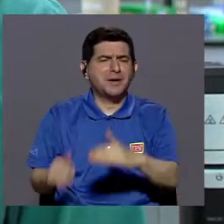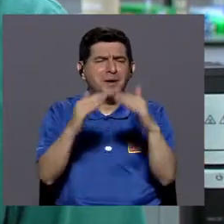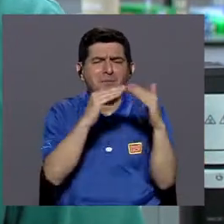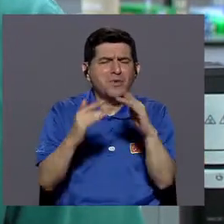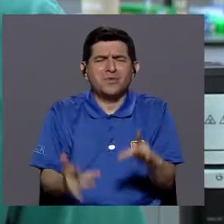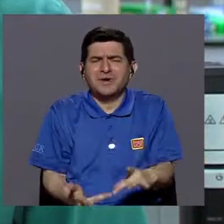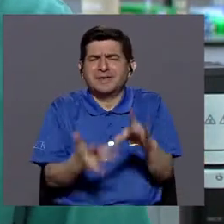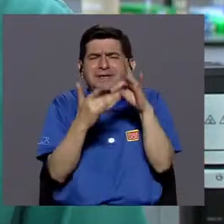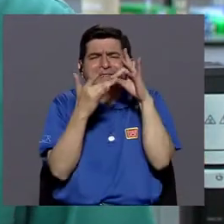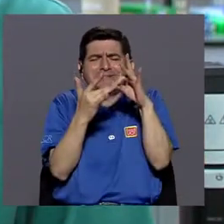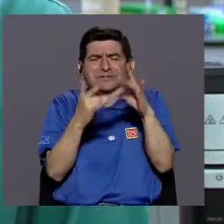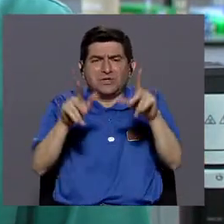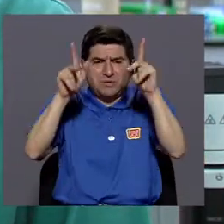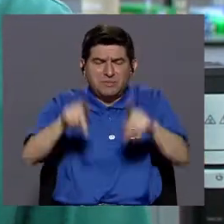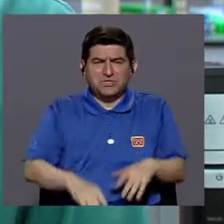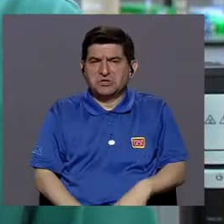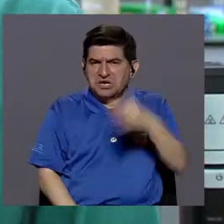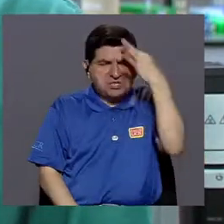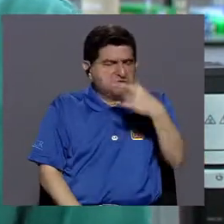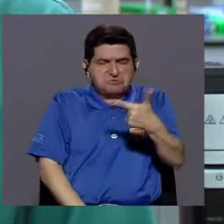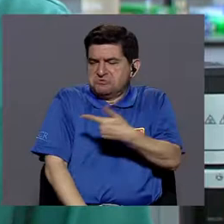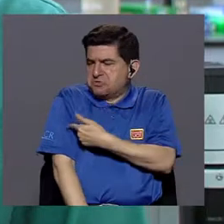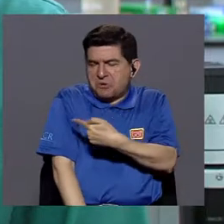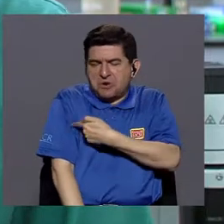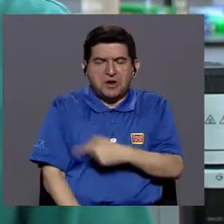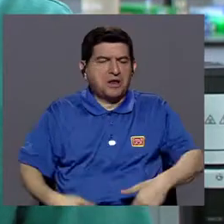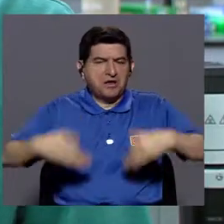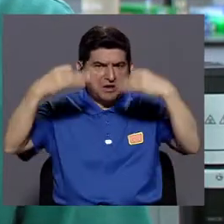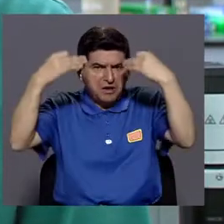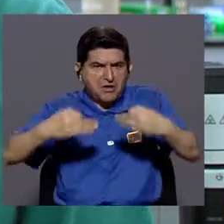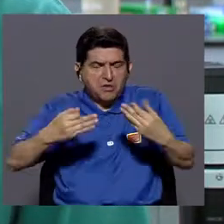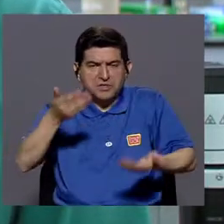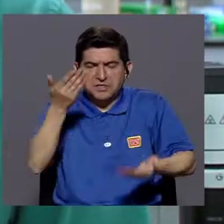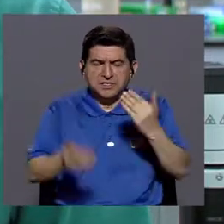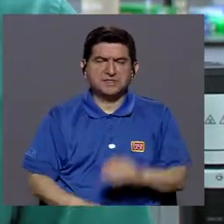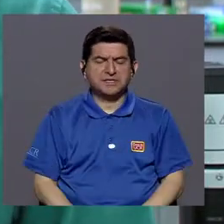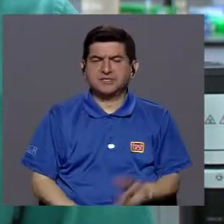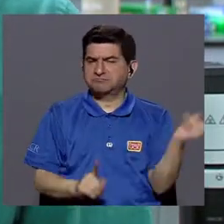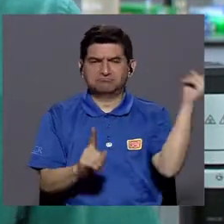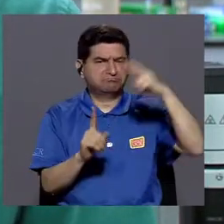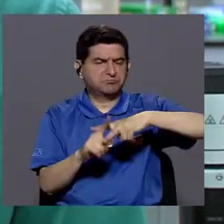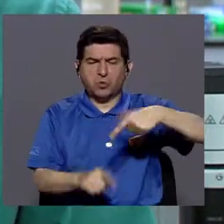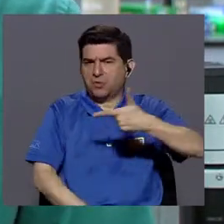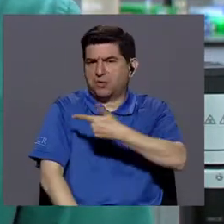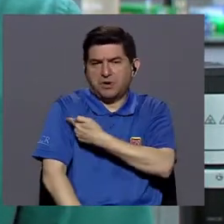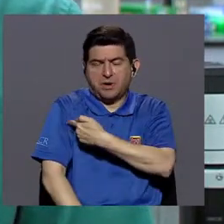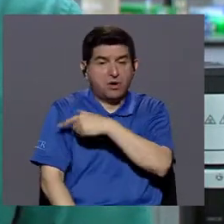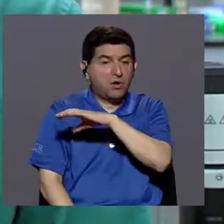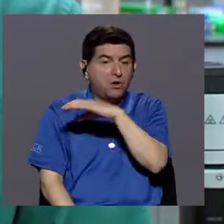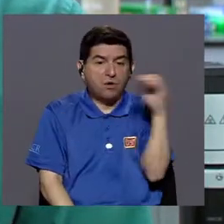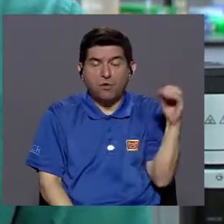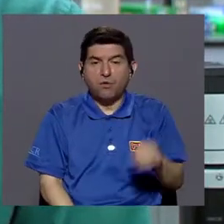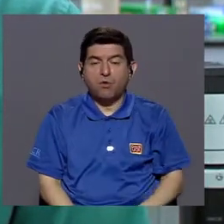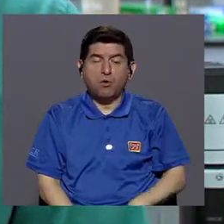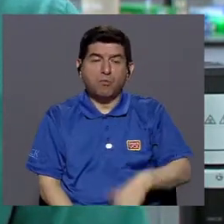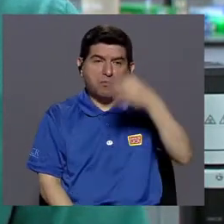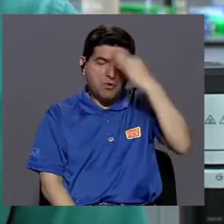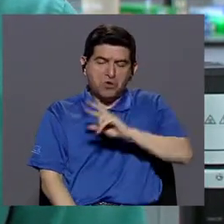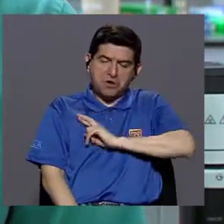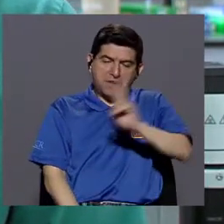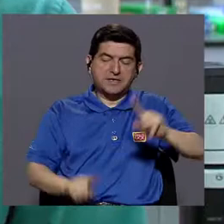que son poblaciones especiales, ¿verdad?, de gente que no cree en las vacunas o que deciden no ponerse las vacunas o por